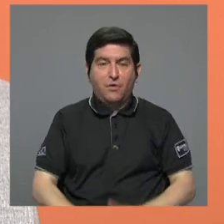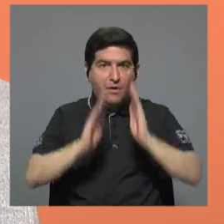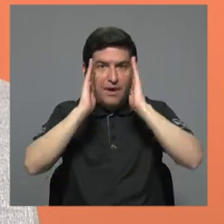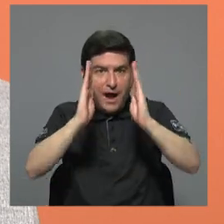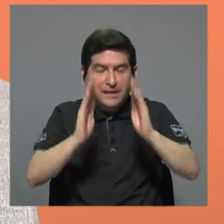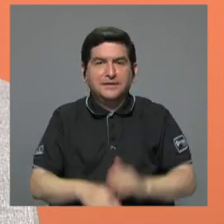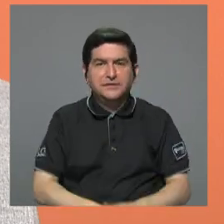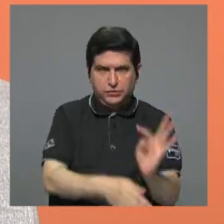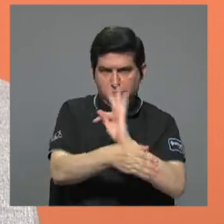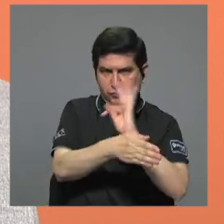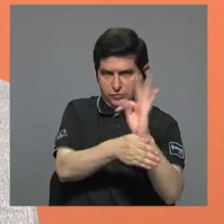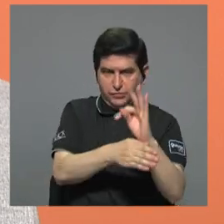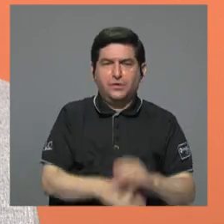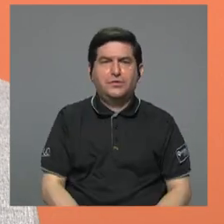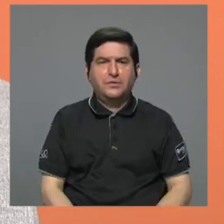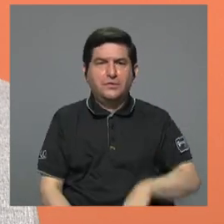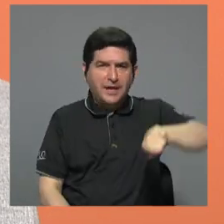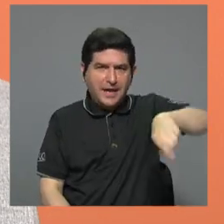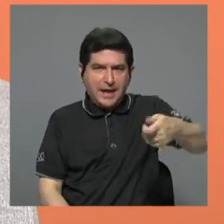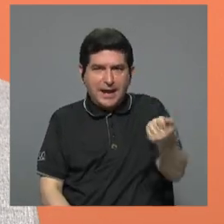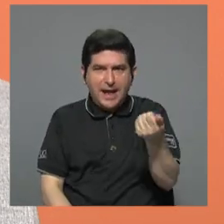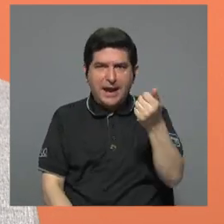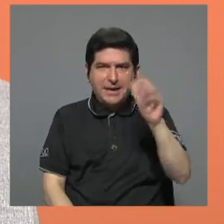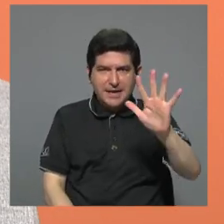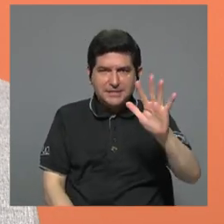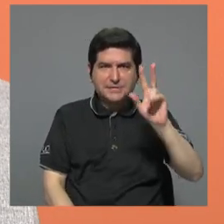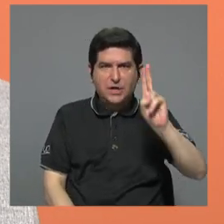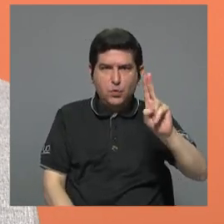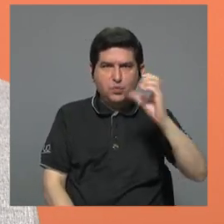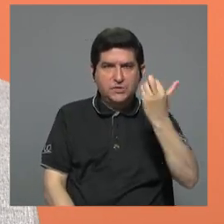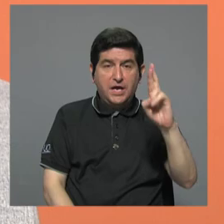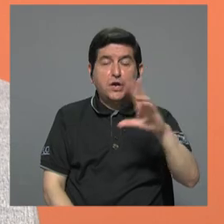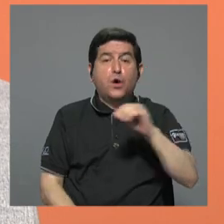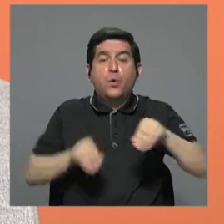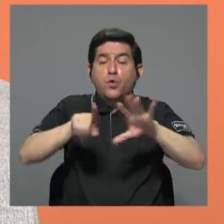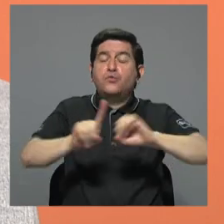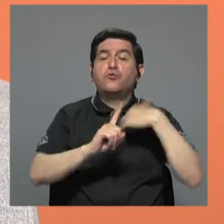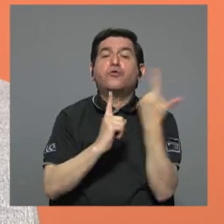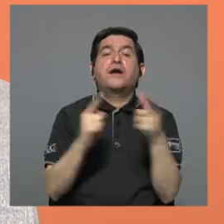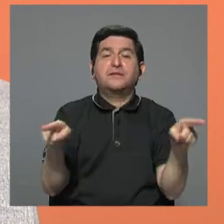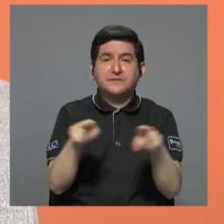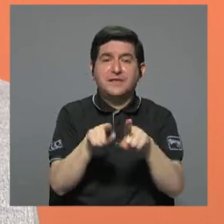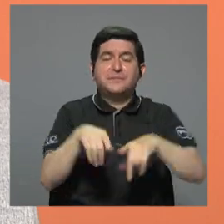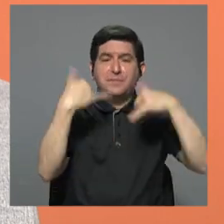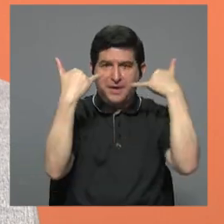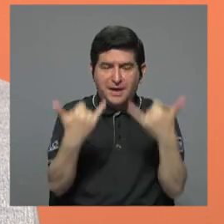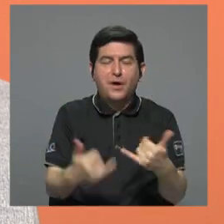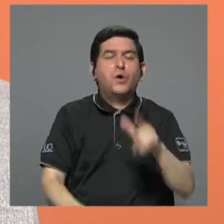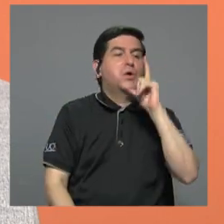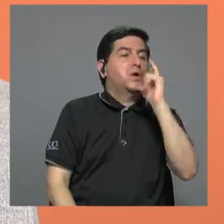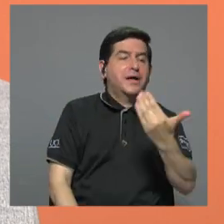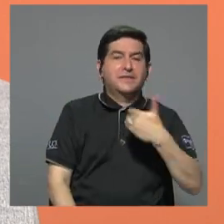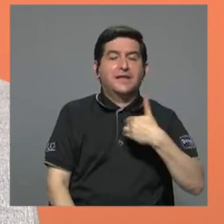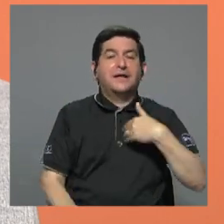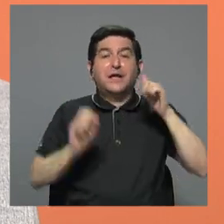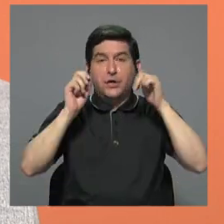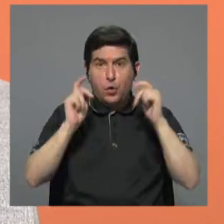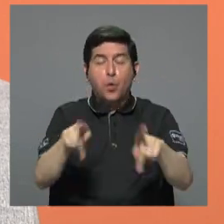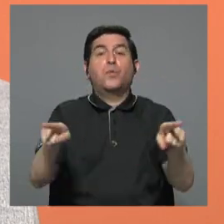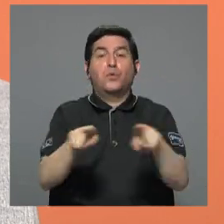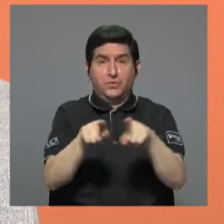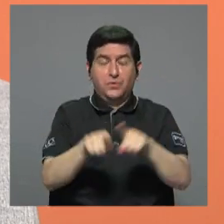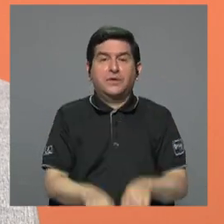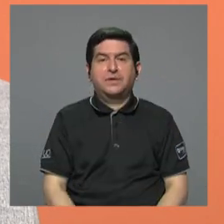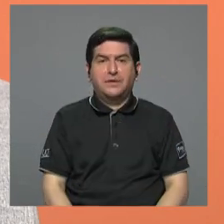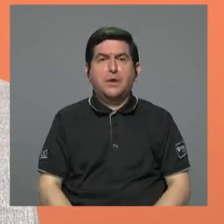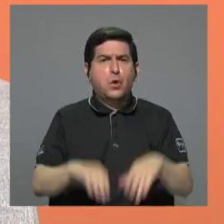el televisor, pongan el canal 15 de la UCR, o en redes sociales, que también ahora, por dicha, tenemos esa facilidad, e incluso de